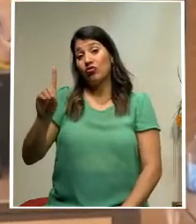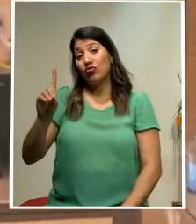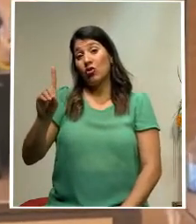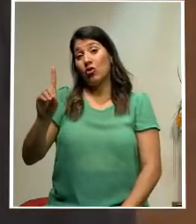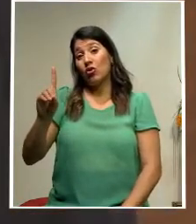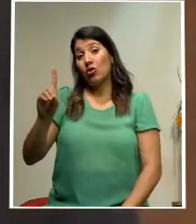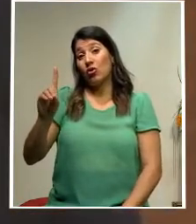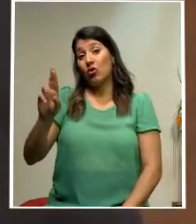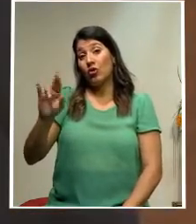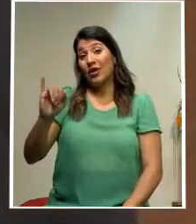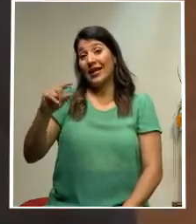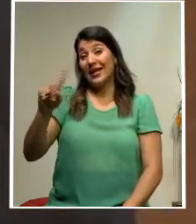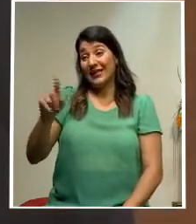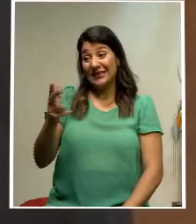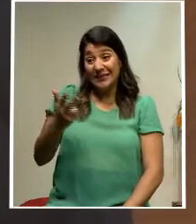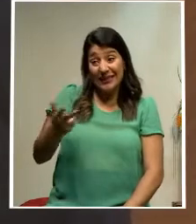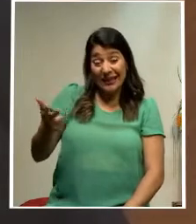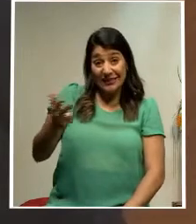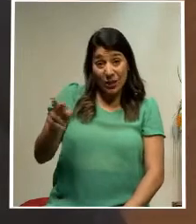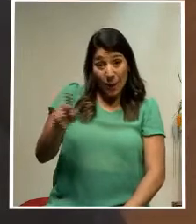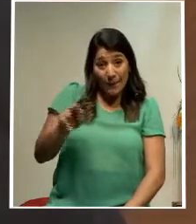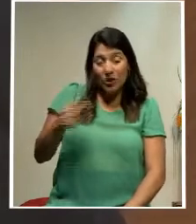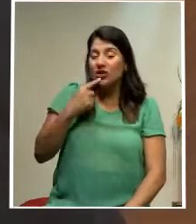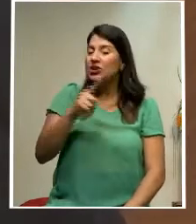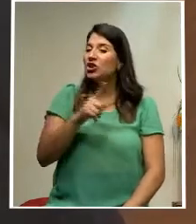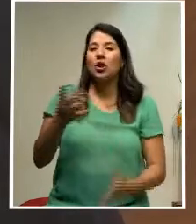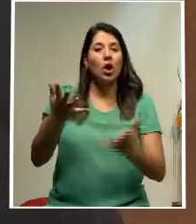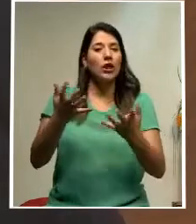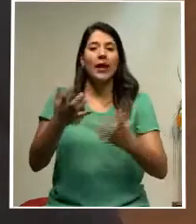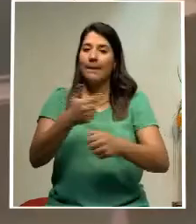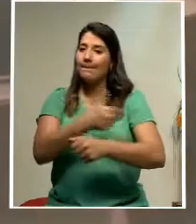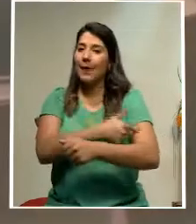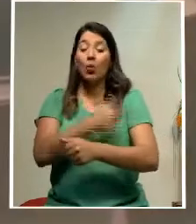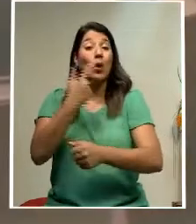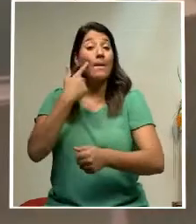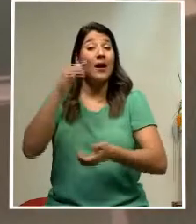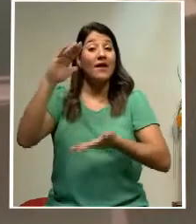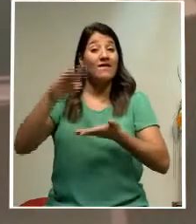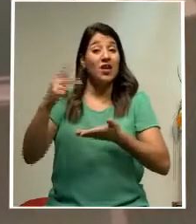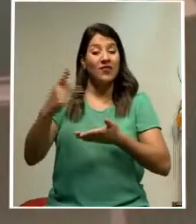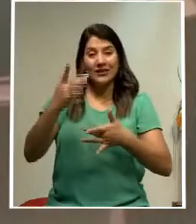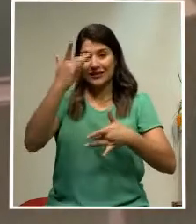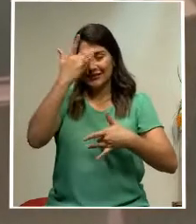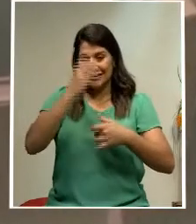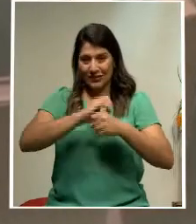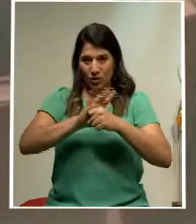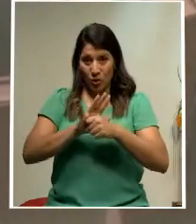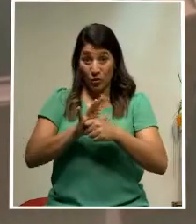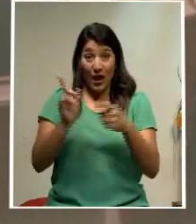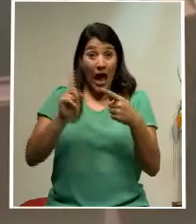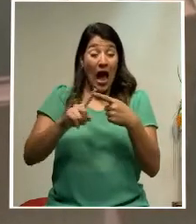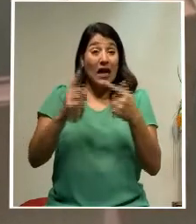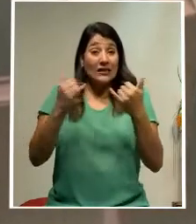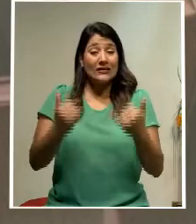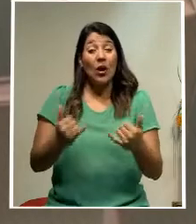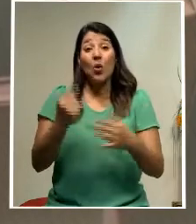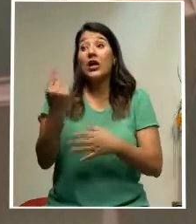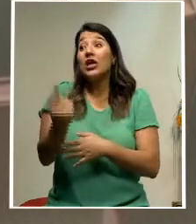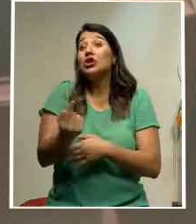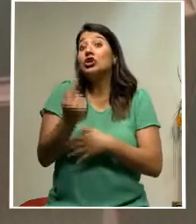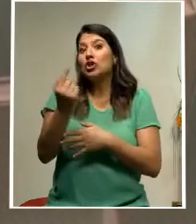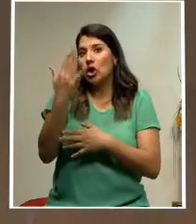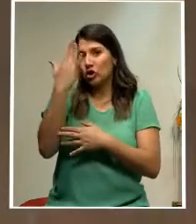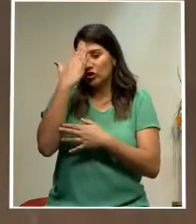ponerse la vacuna contra el COVID. De momento, solo se ha dado a conocer el caso del